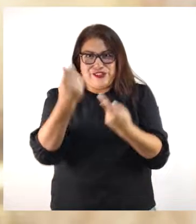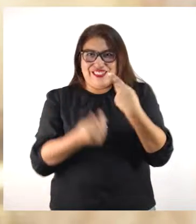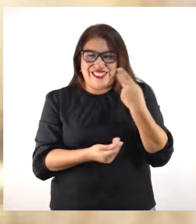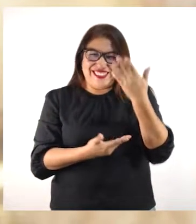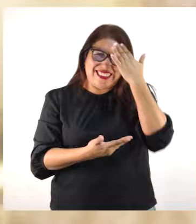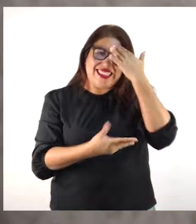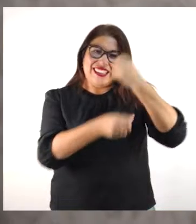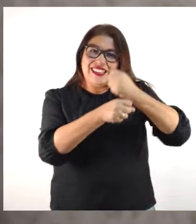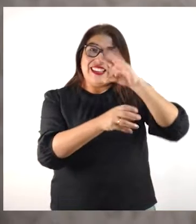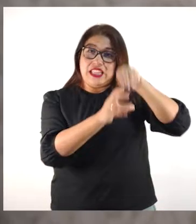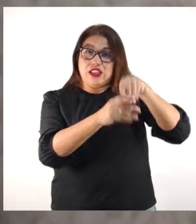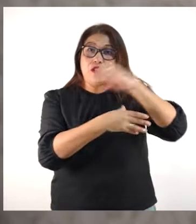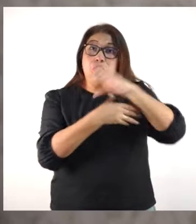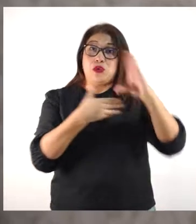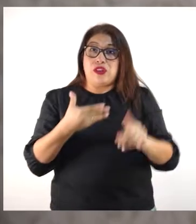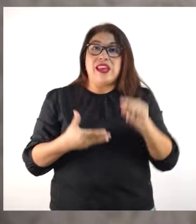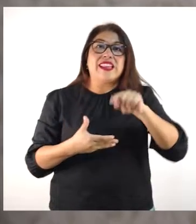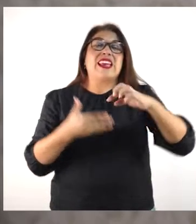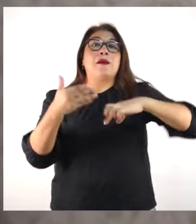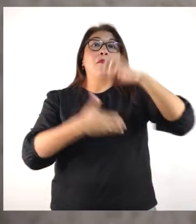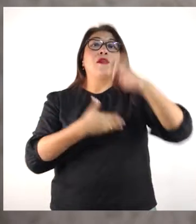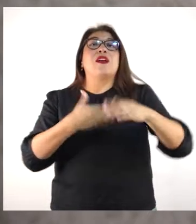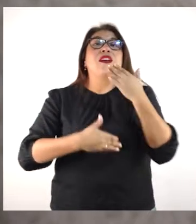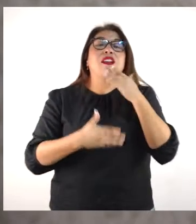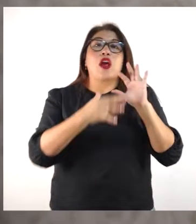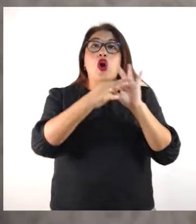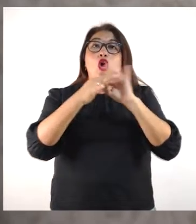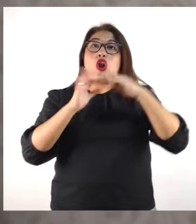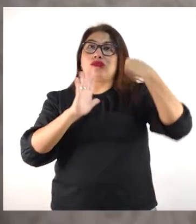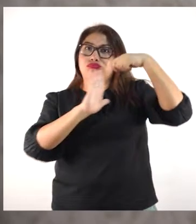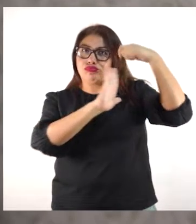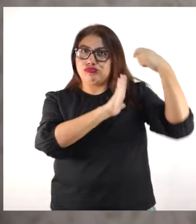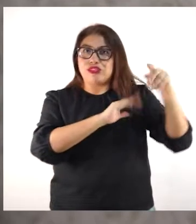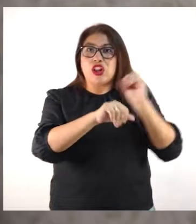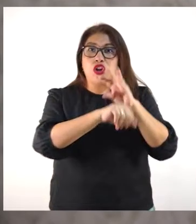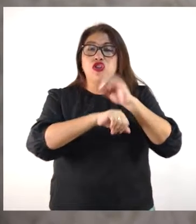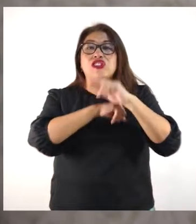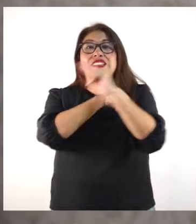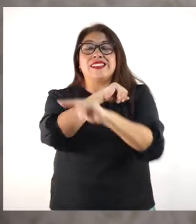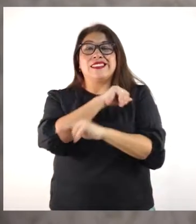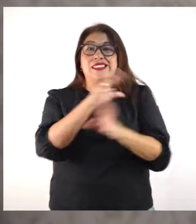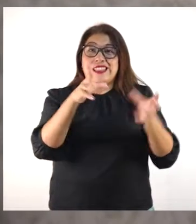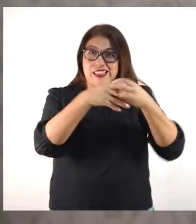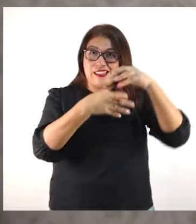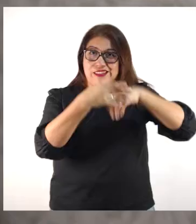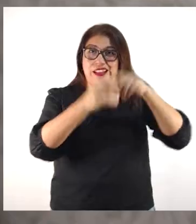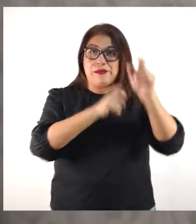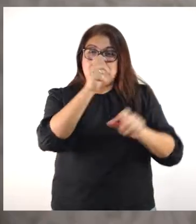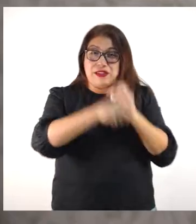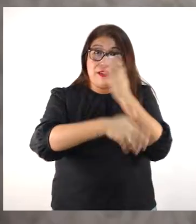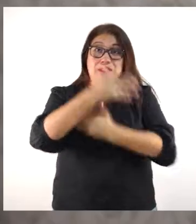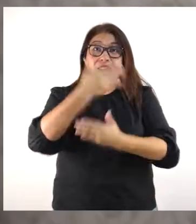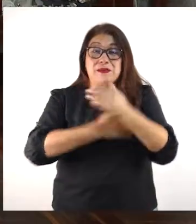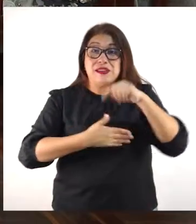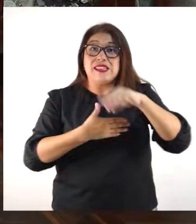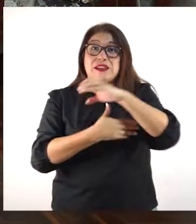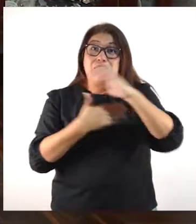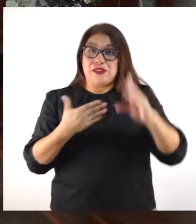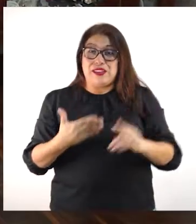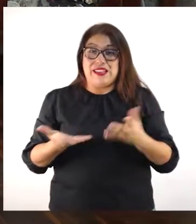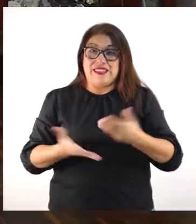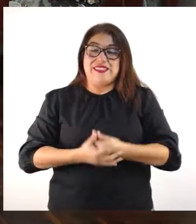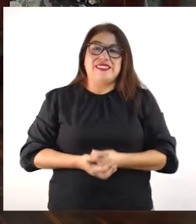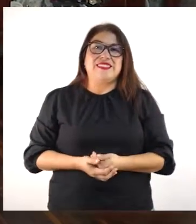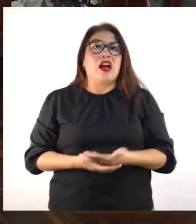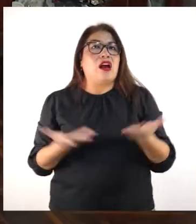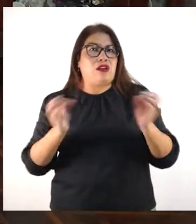Conades y este programa es producido por la Unidad de Comunicaciones del Consejo Nacional para la integración de la persona con